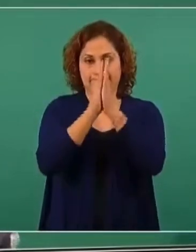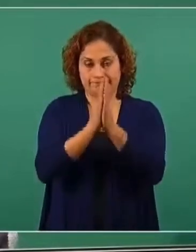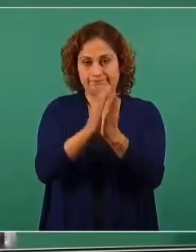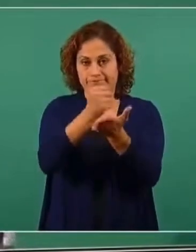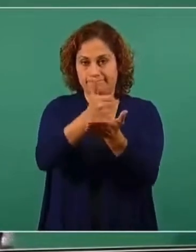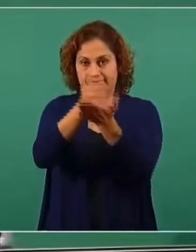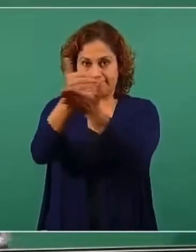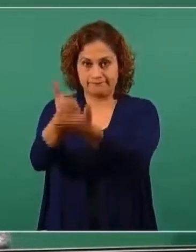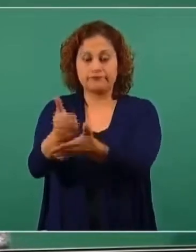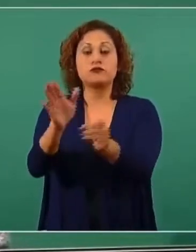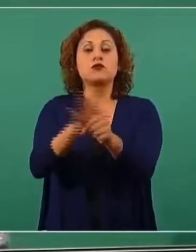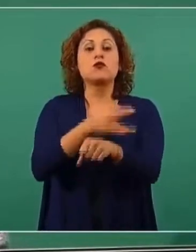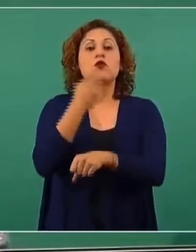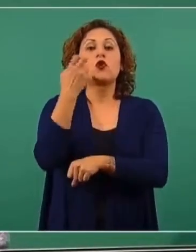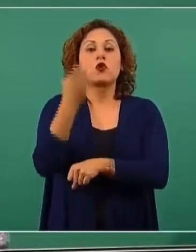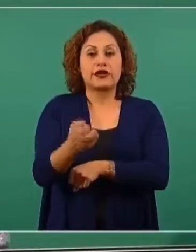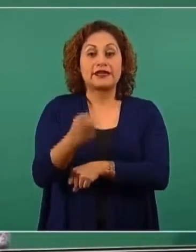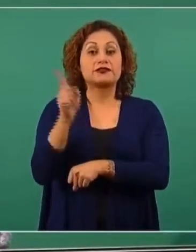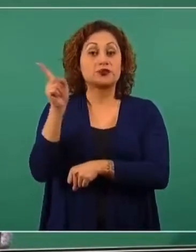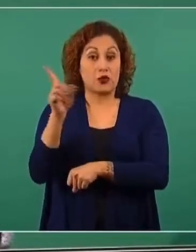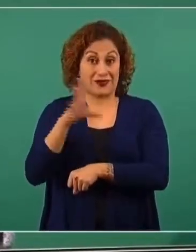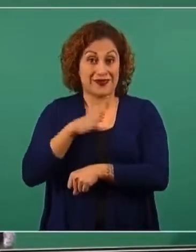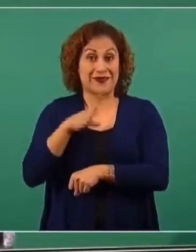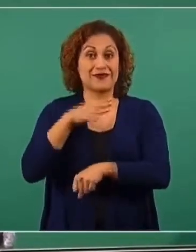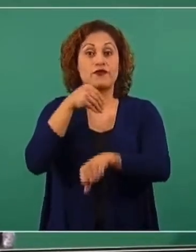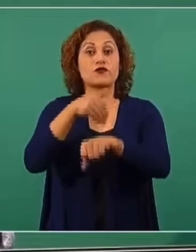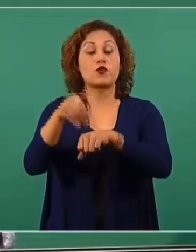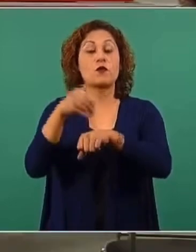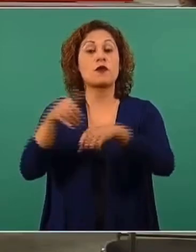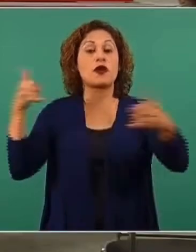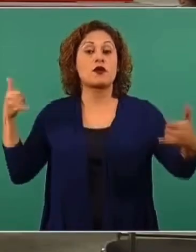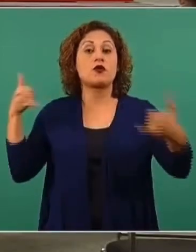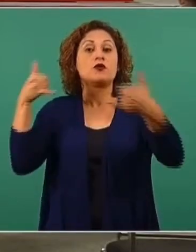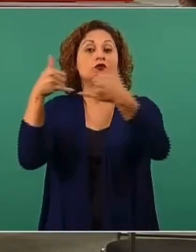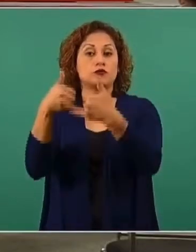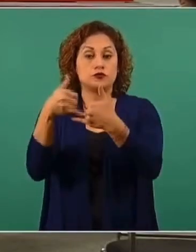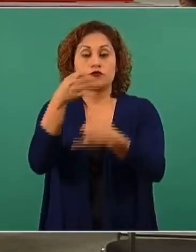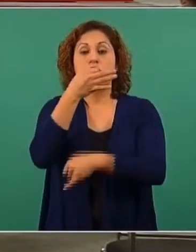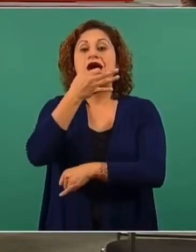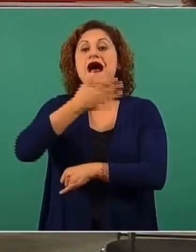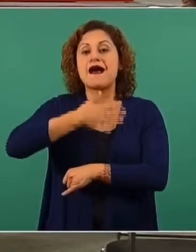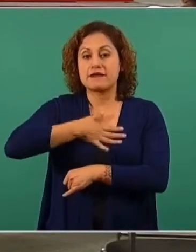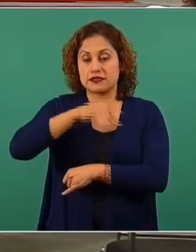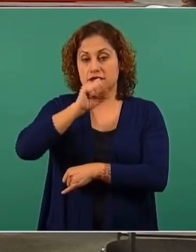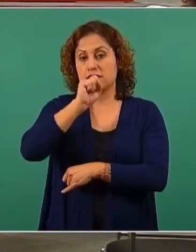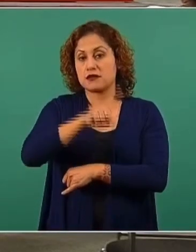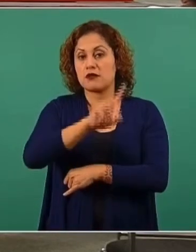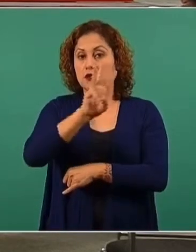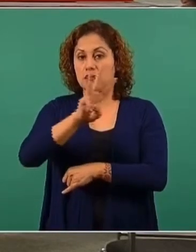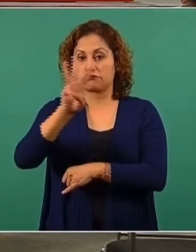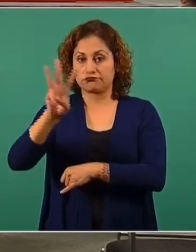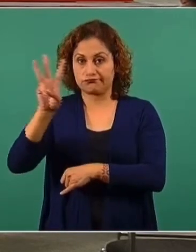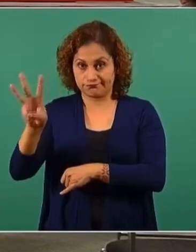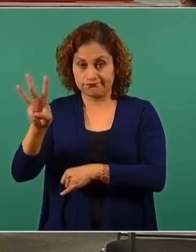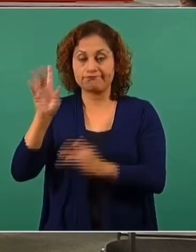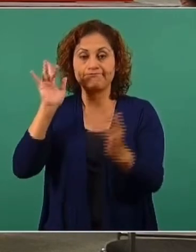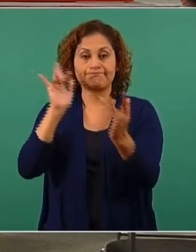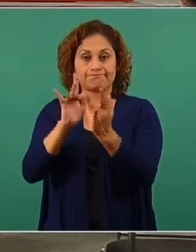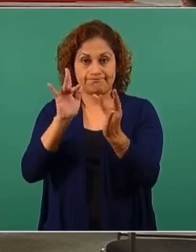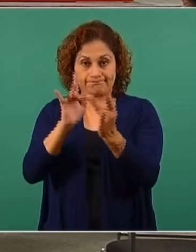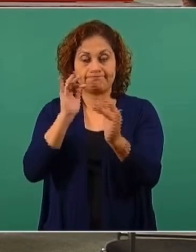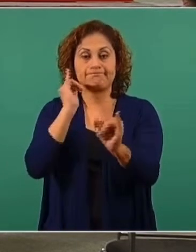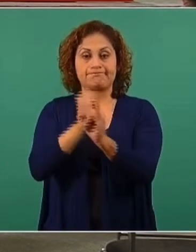estos números telefónicos y está el portal de internet